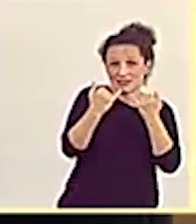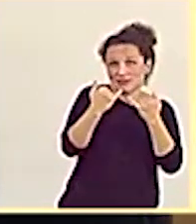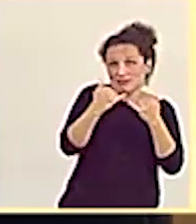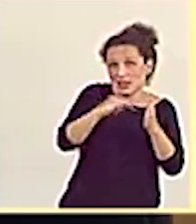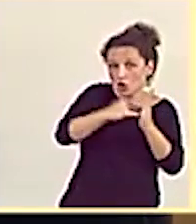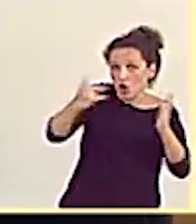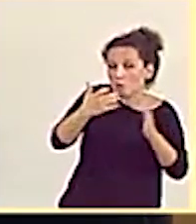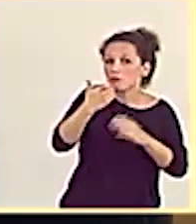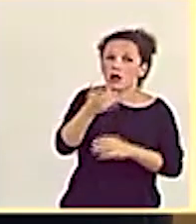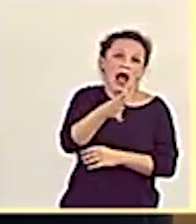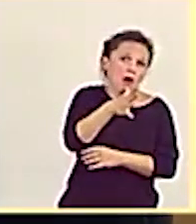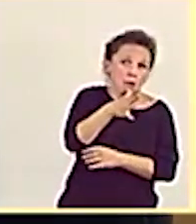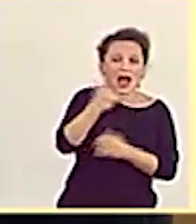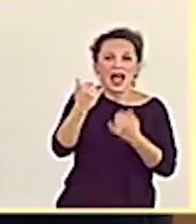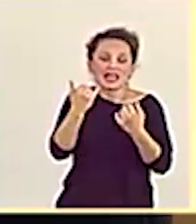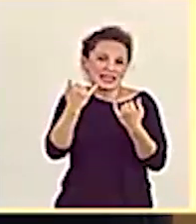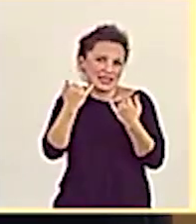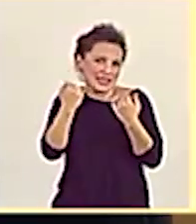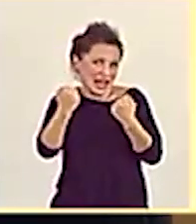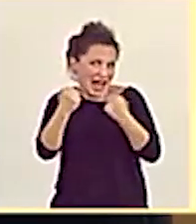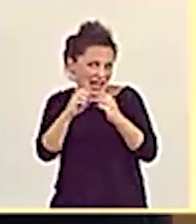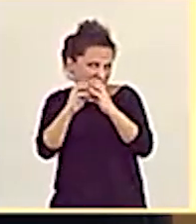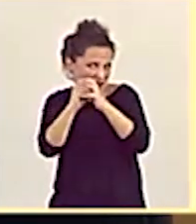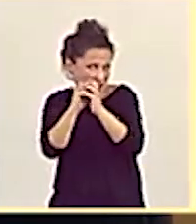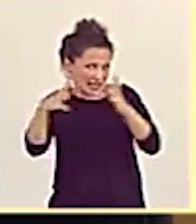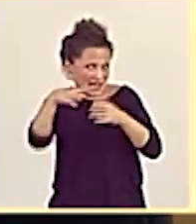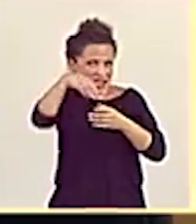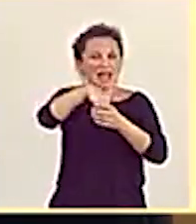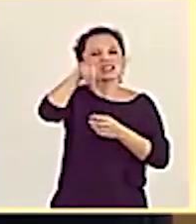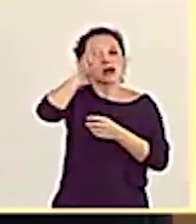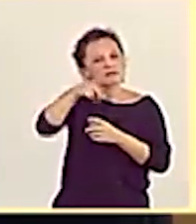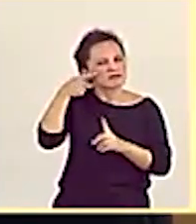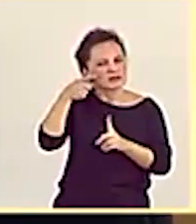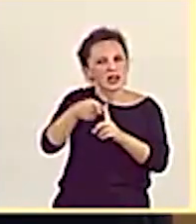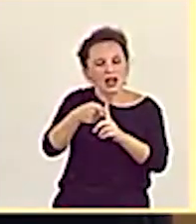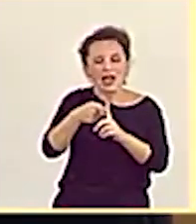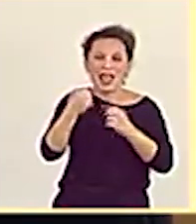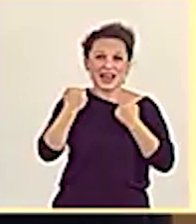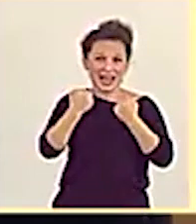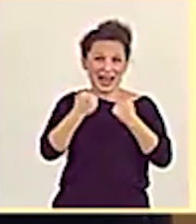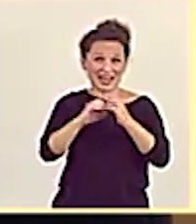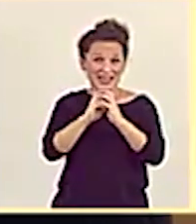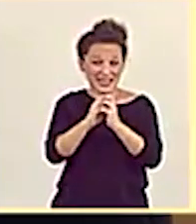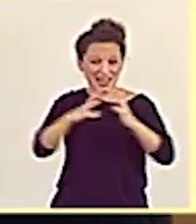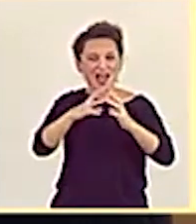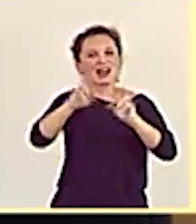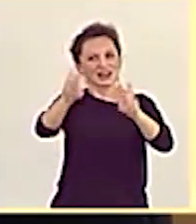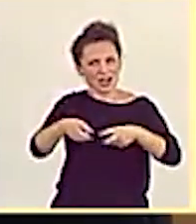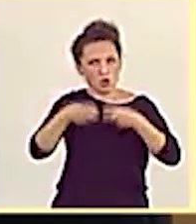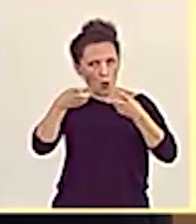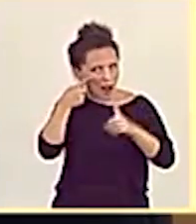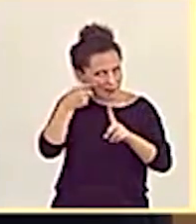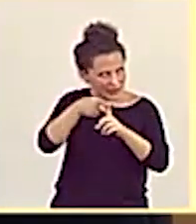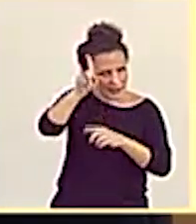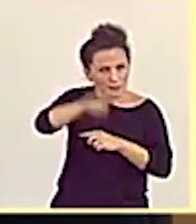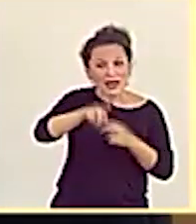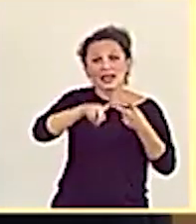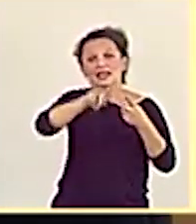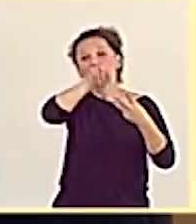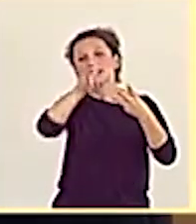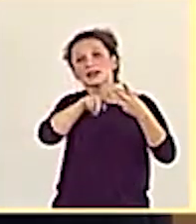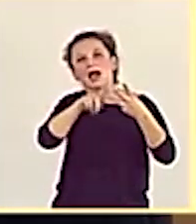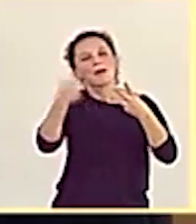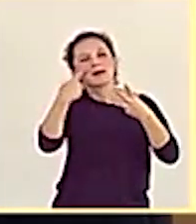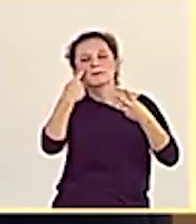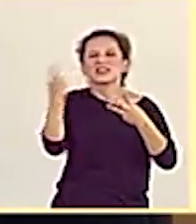la energía, también en la potenciación del uso de las energías renovables y también, evidentemente, en las mejoras en el diseño